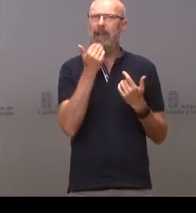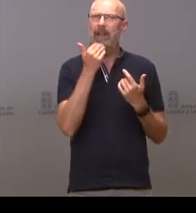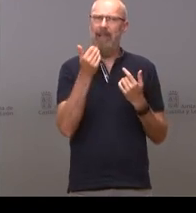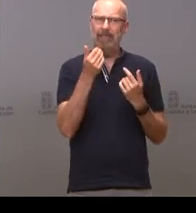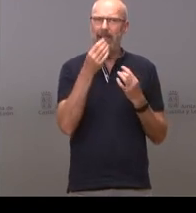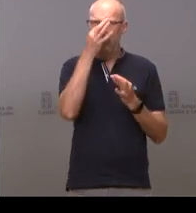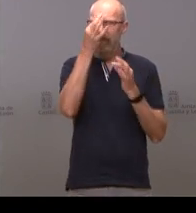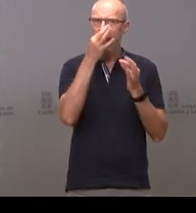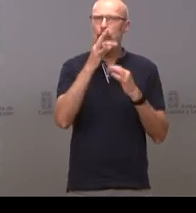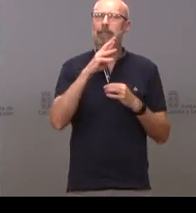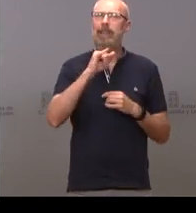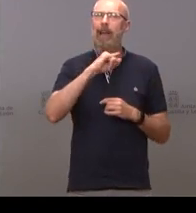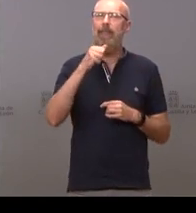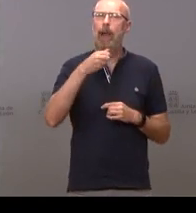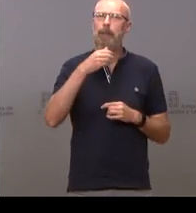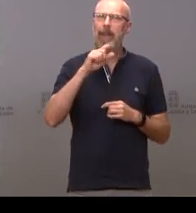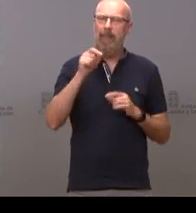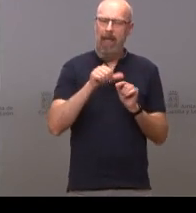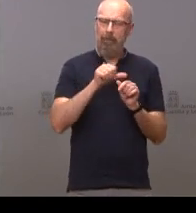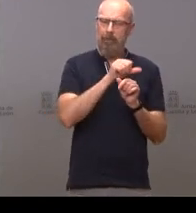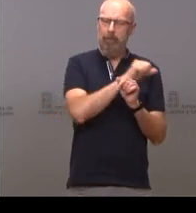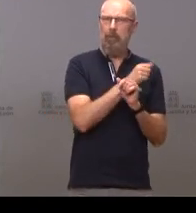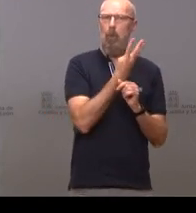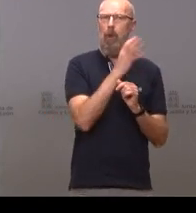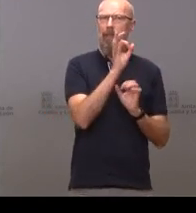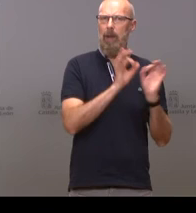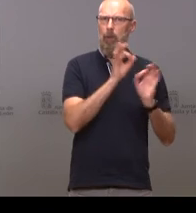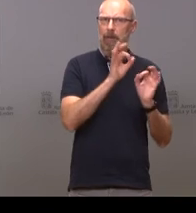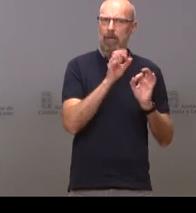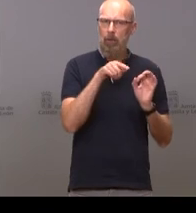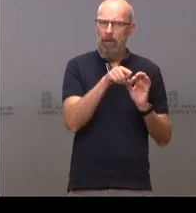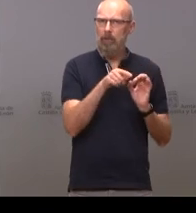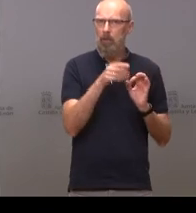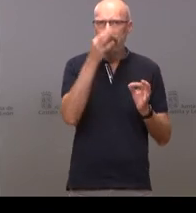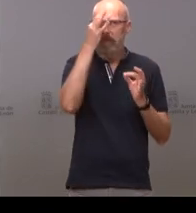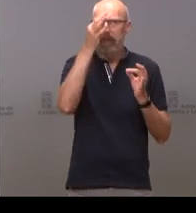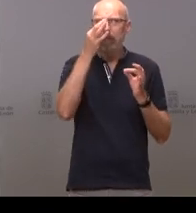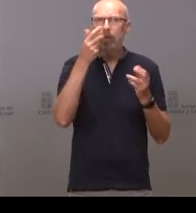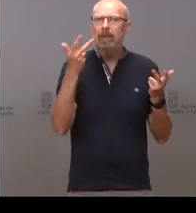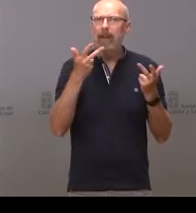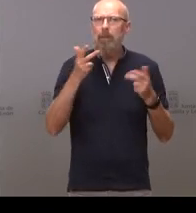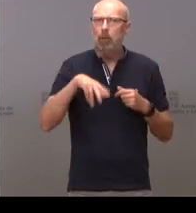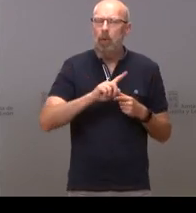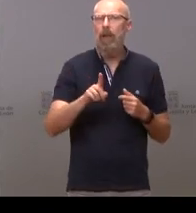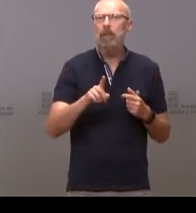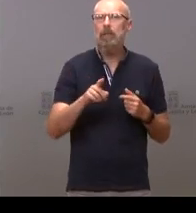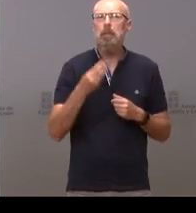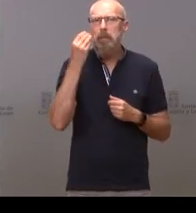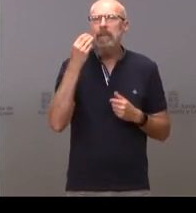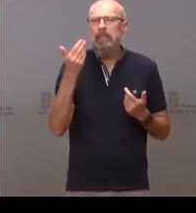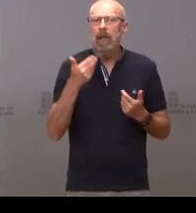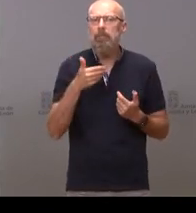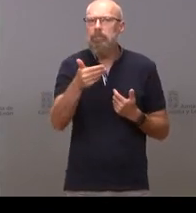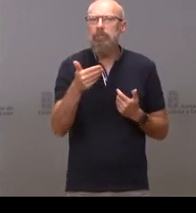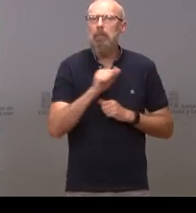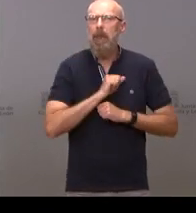si esto no se considera transmisión comunitaria no sé qué datos esperamos y la pregunta es si